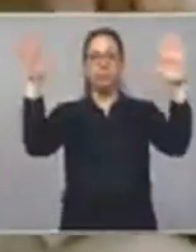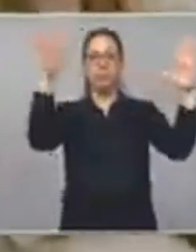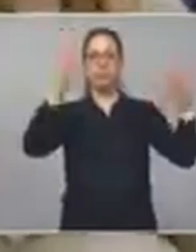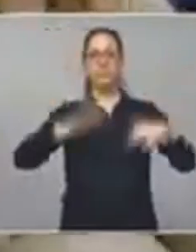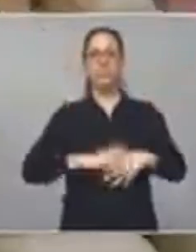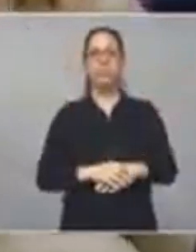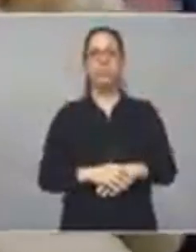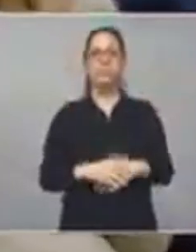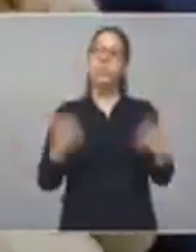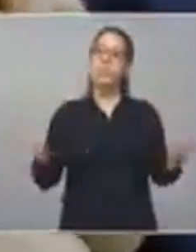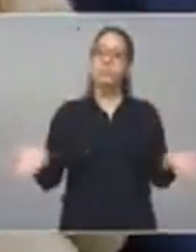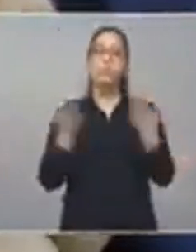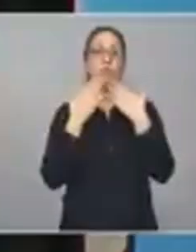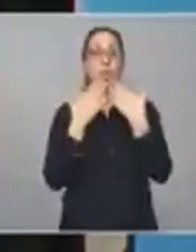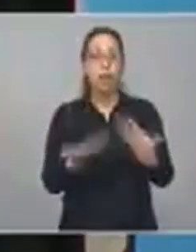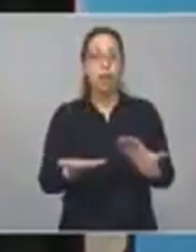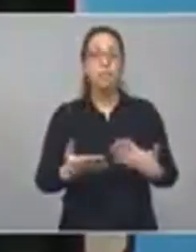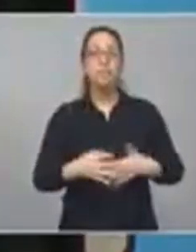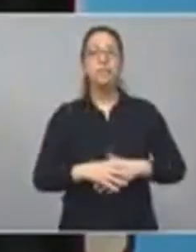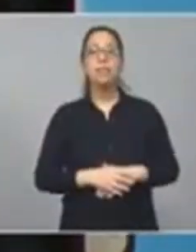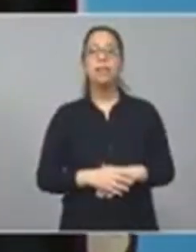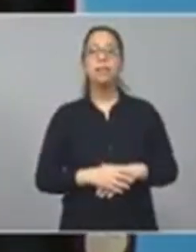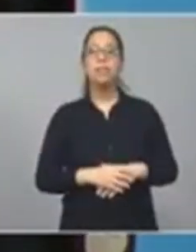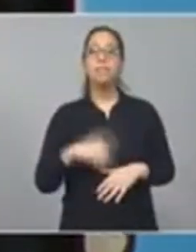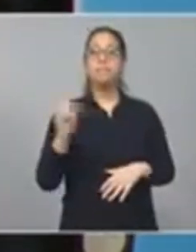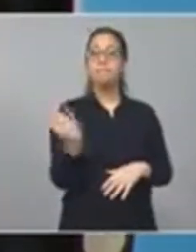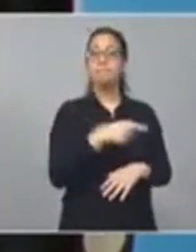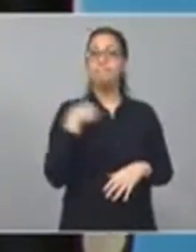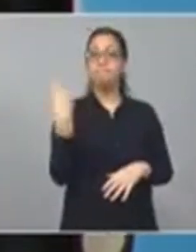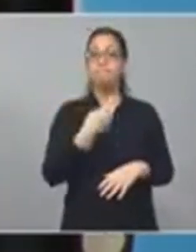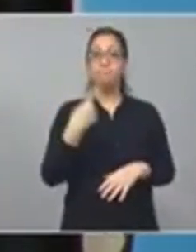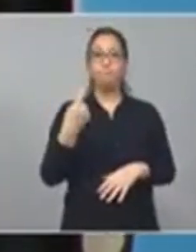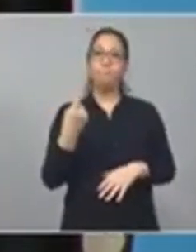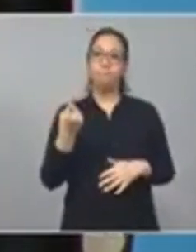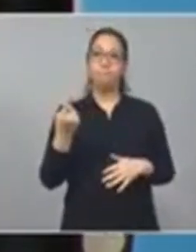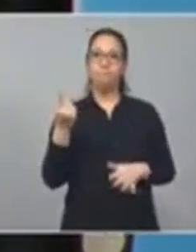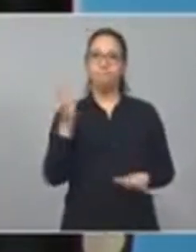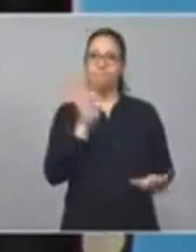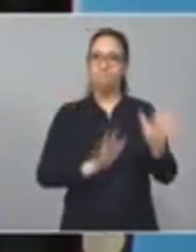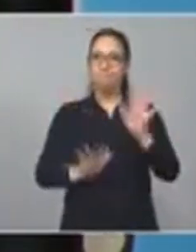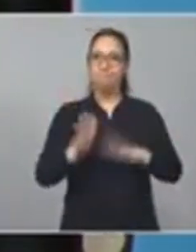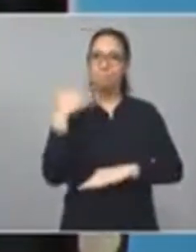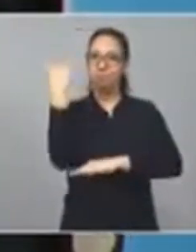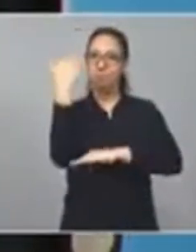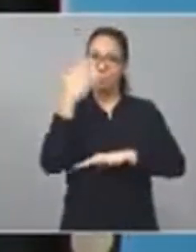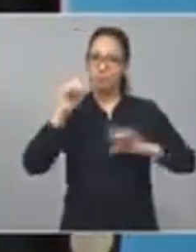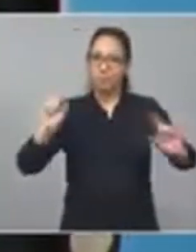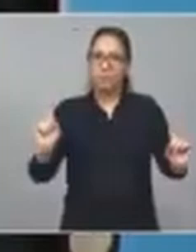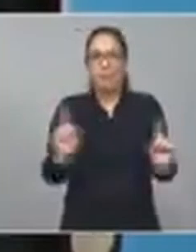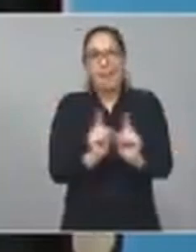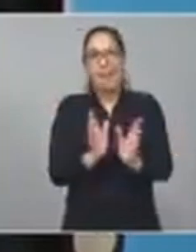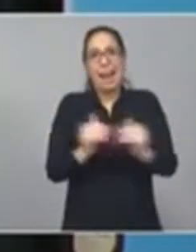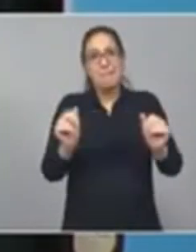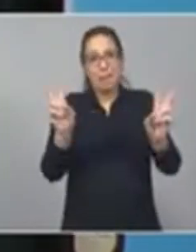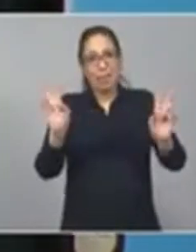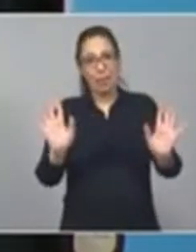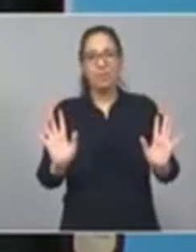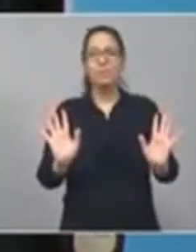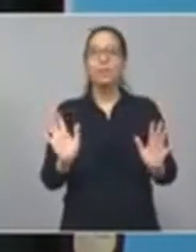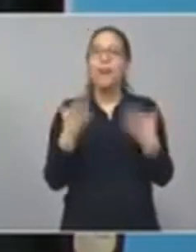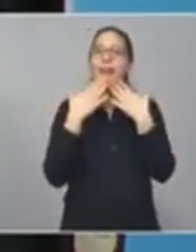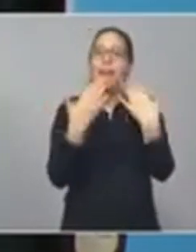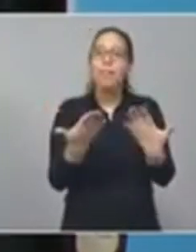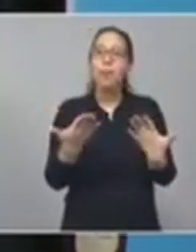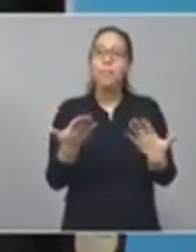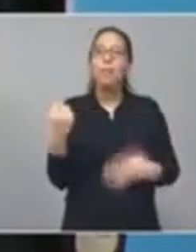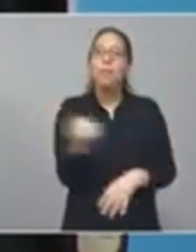Así que muchísimas gracias, lo hemos hecho bastante rápidamente, así que agradezco también porque es